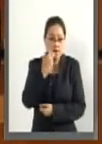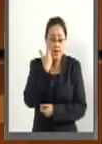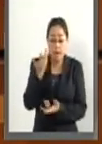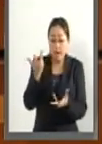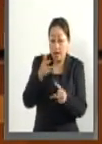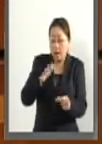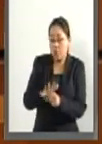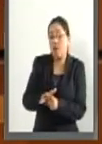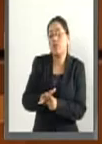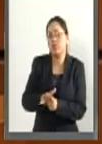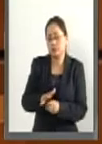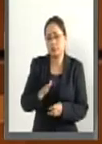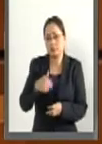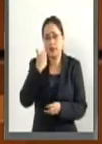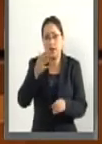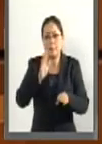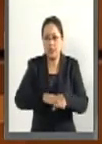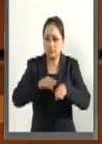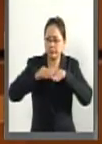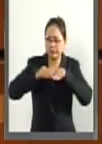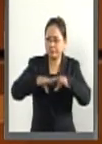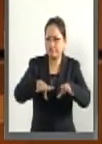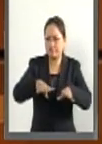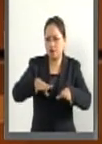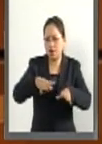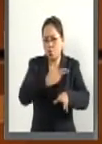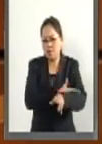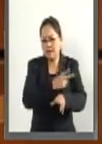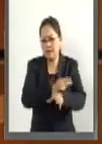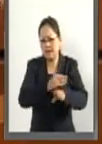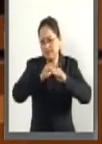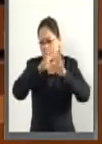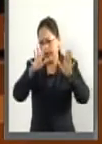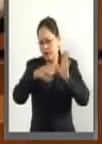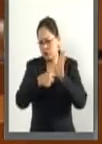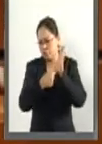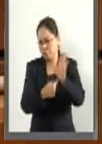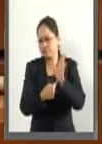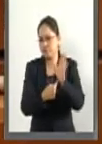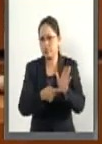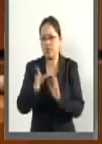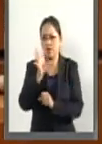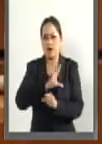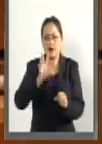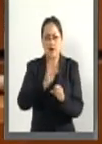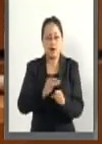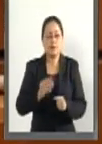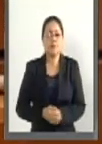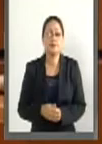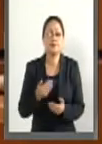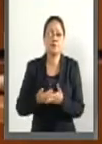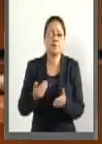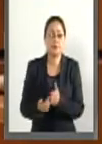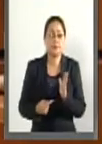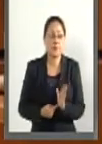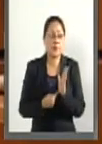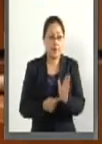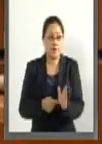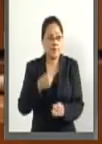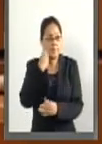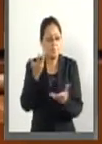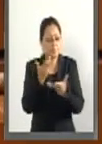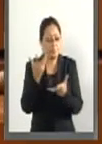máxima publicidad, es decir, una transparencia total. Justamente lo que se está aquí planteando respecto